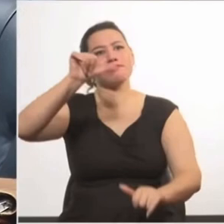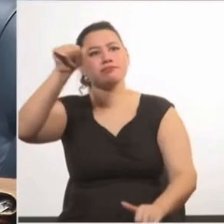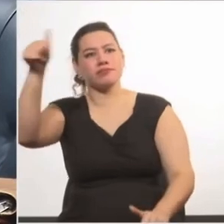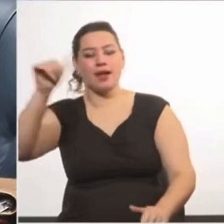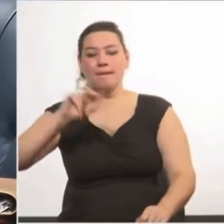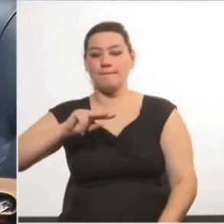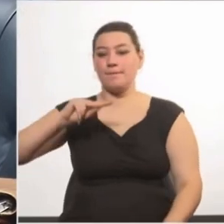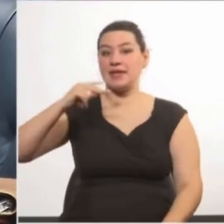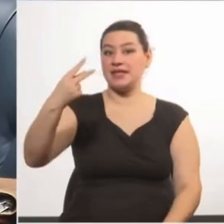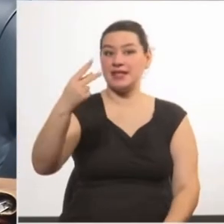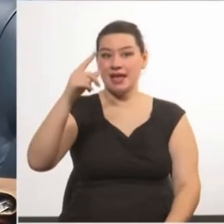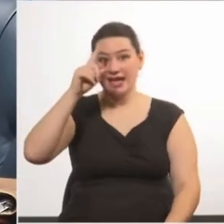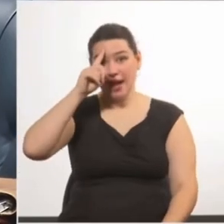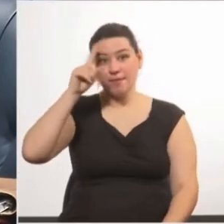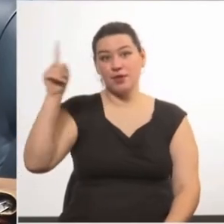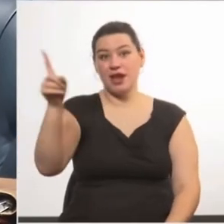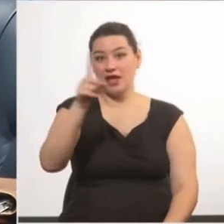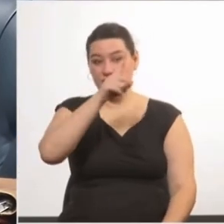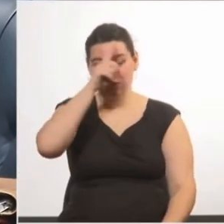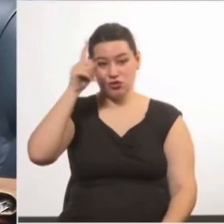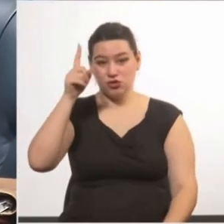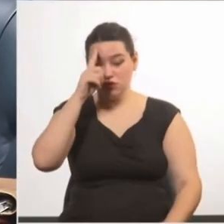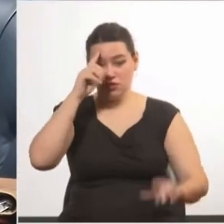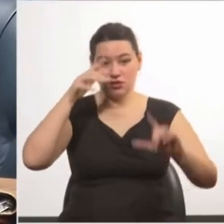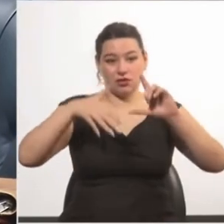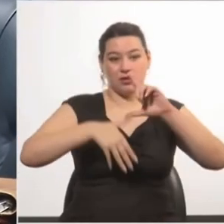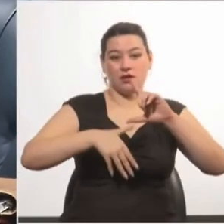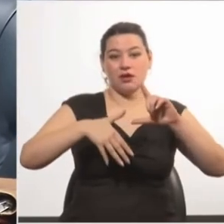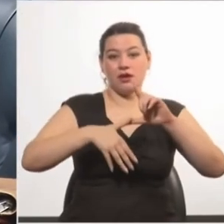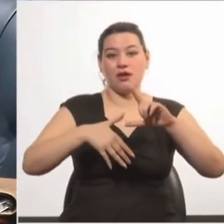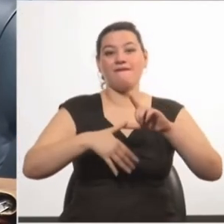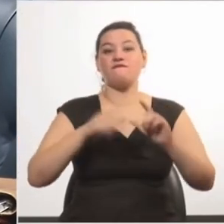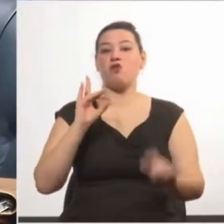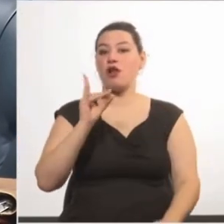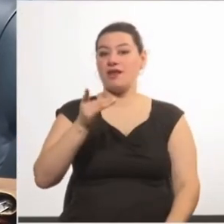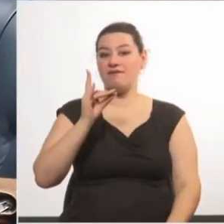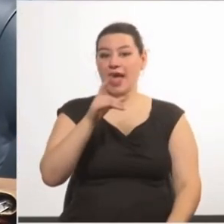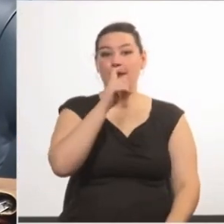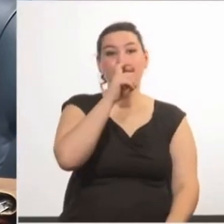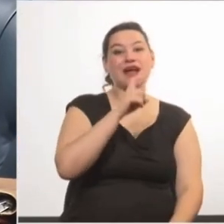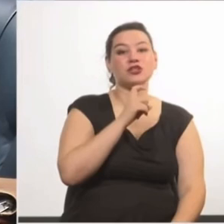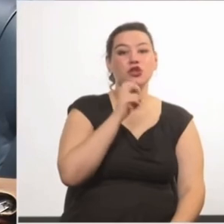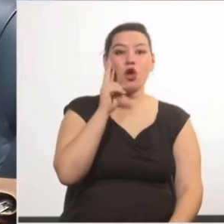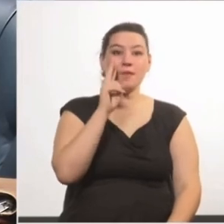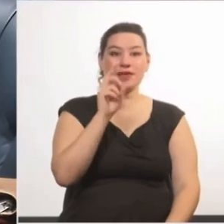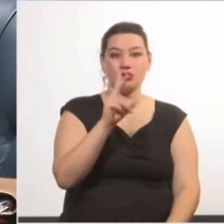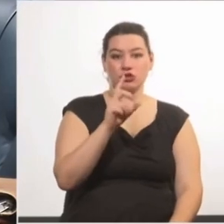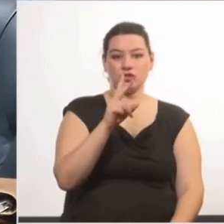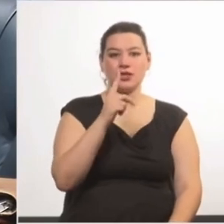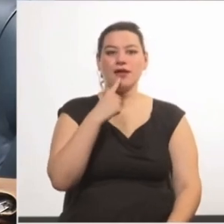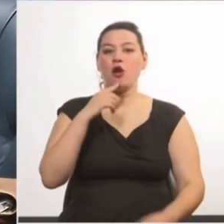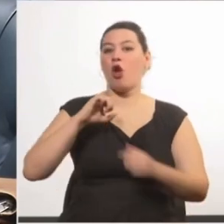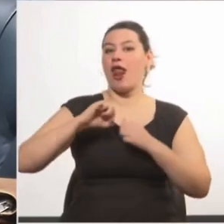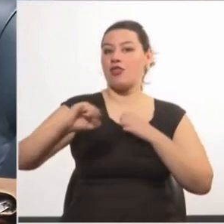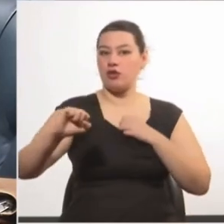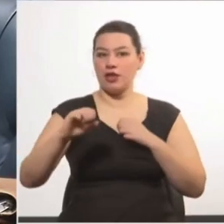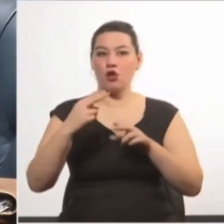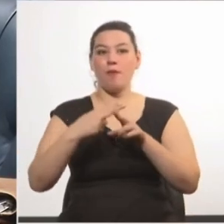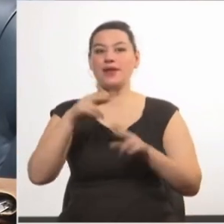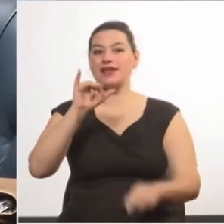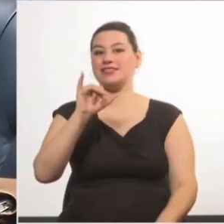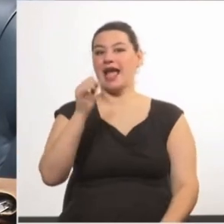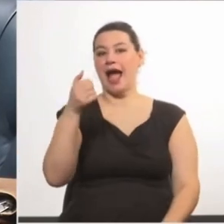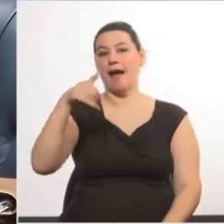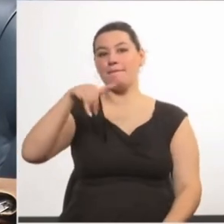vicecampeonato en el sudamericano de Bolivia en marzo de 2012 de la mano de la goleadora del campeonato, Yamila